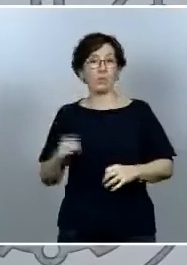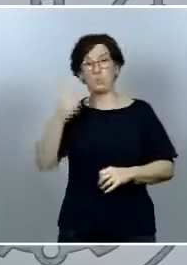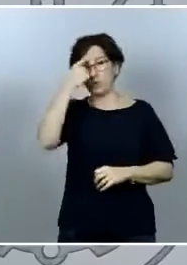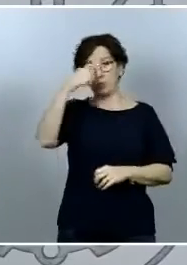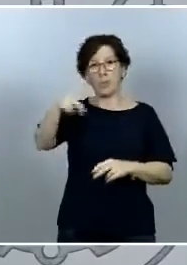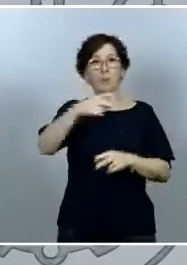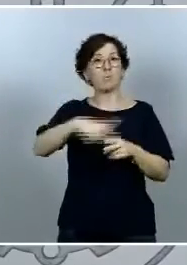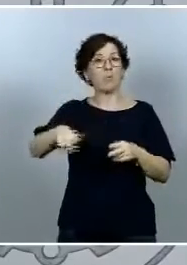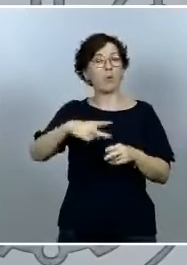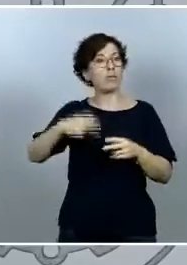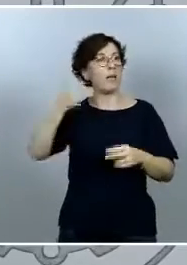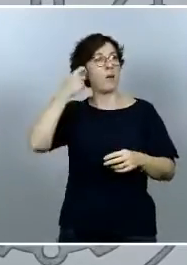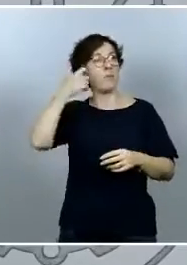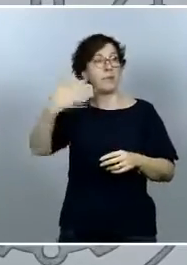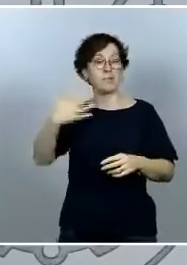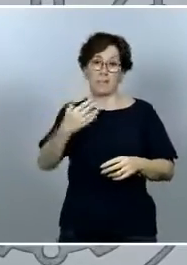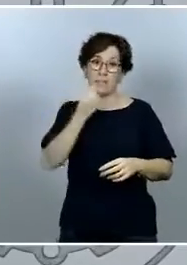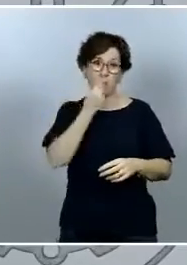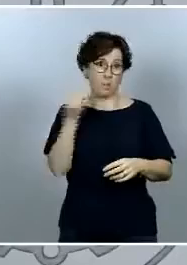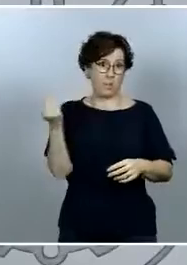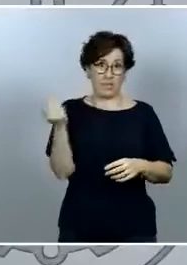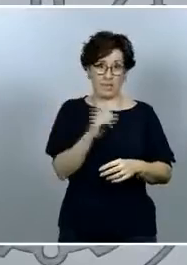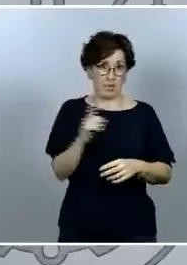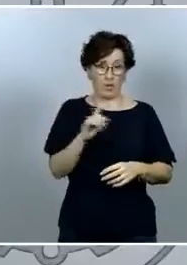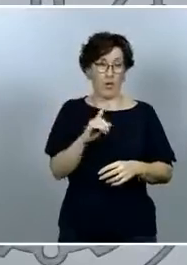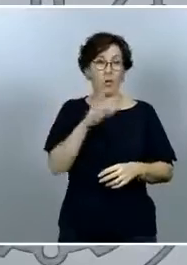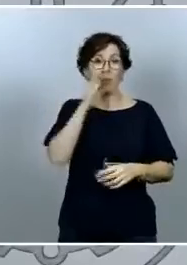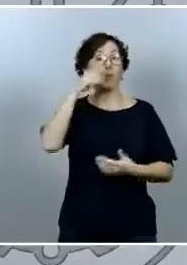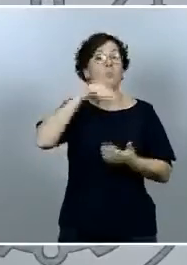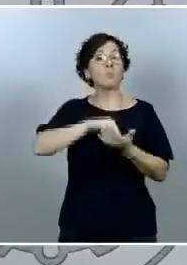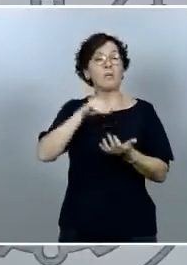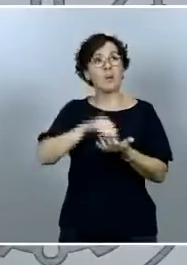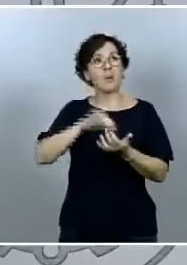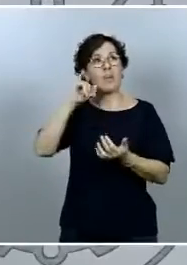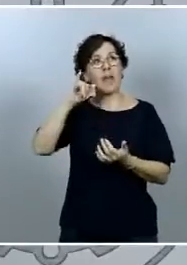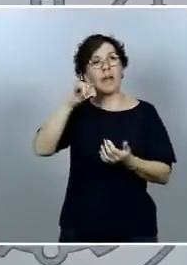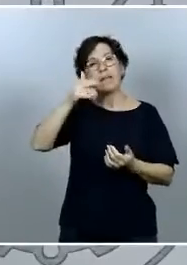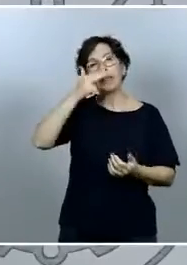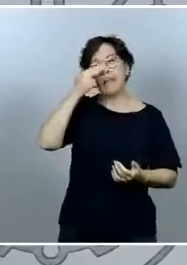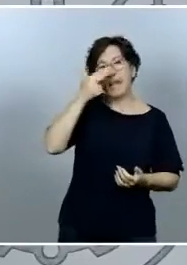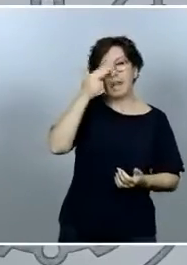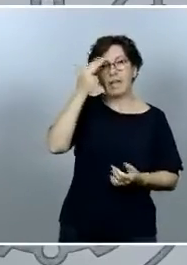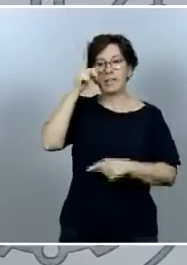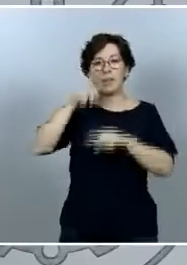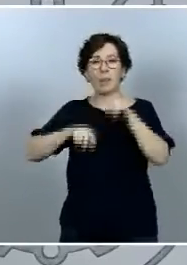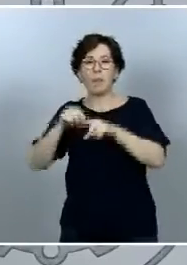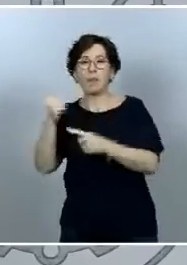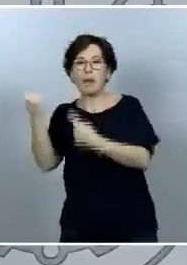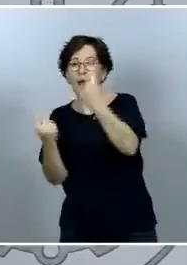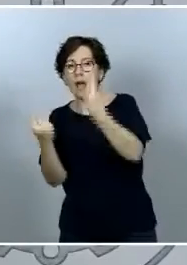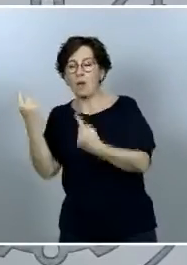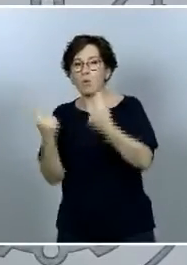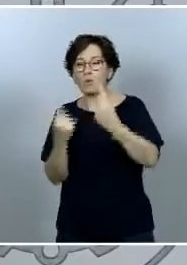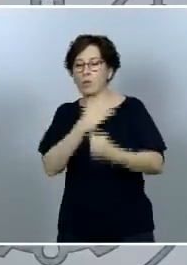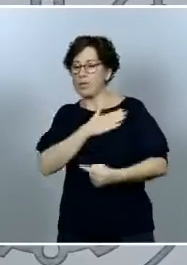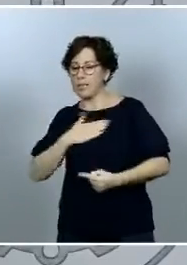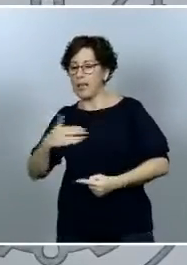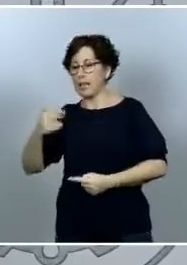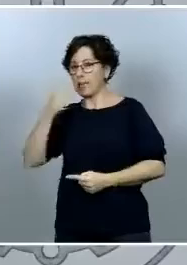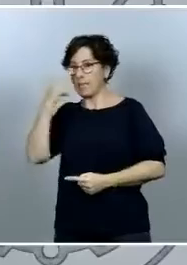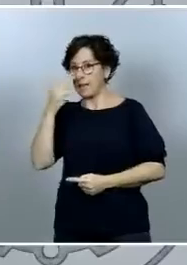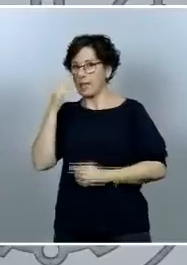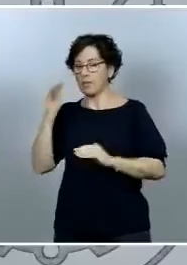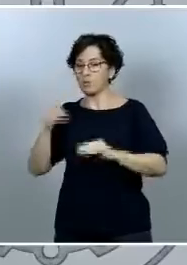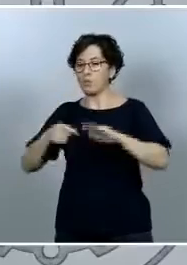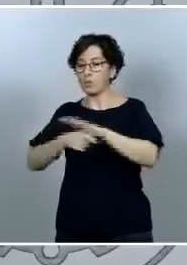sentido de que hay mucho interés sobre todo por parte de algunos de animar a que la política esté